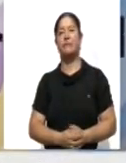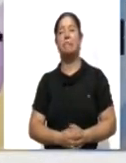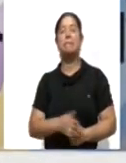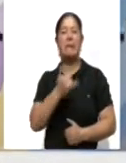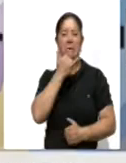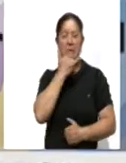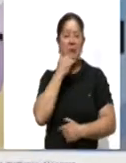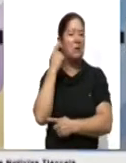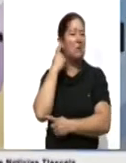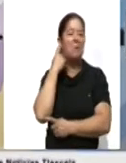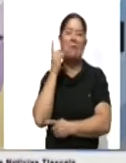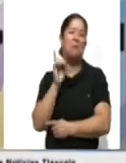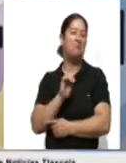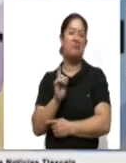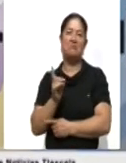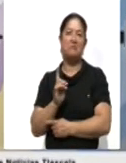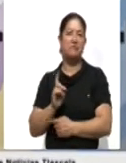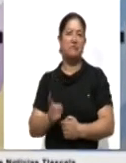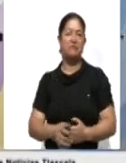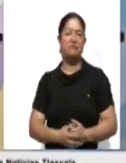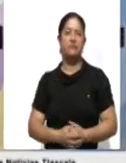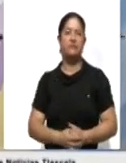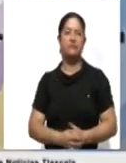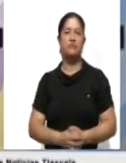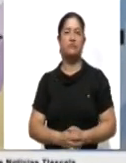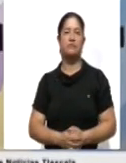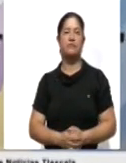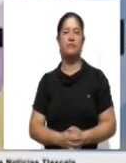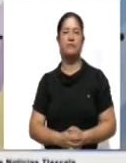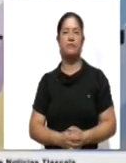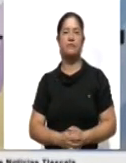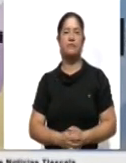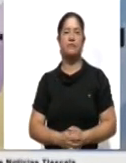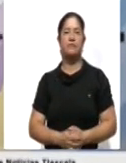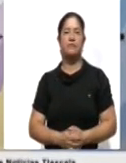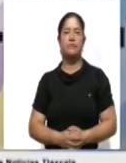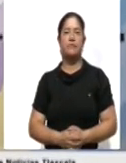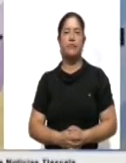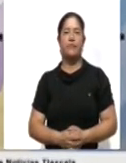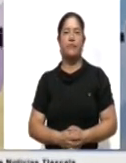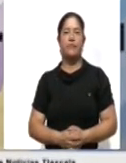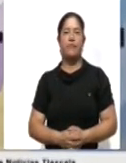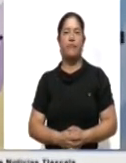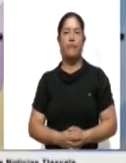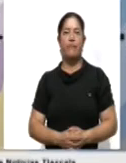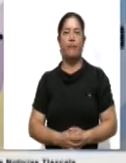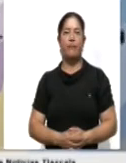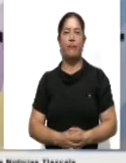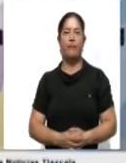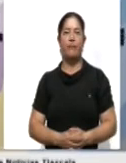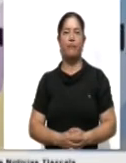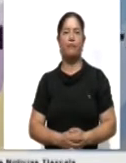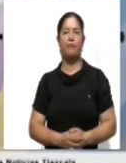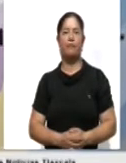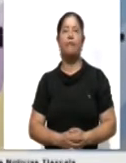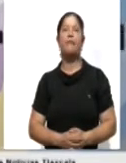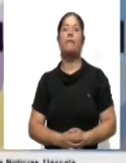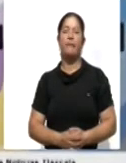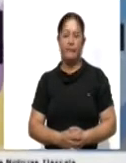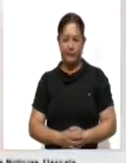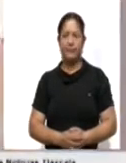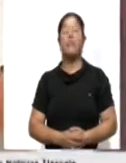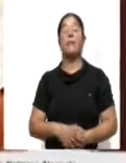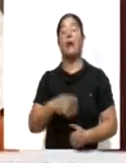el factor de mayor riesgo para el sistema de, para el drenaje, para el sistema de